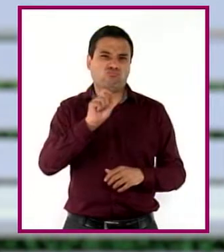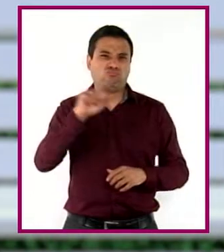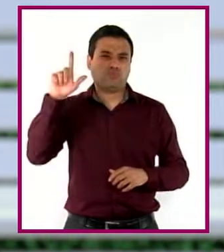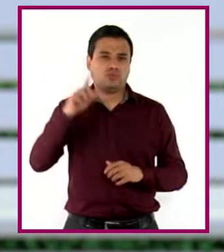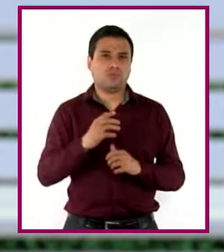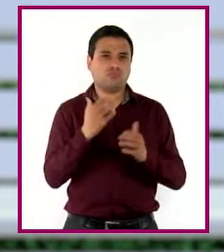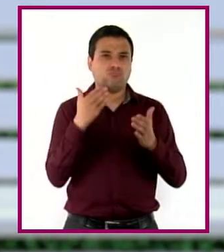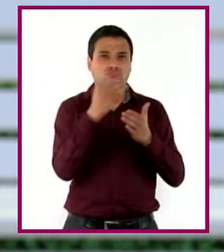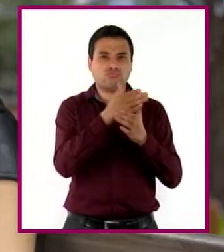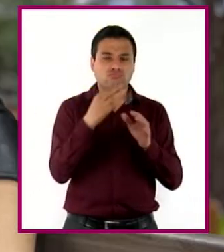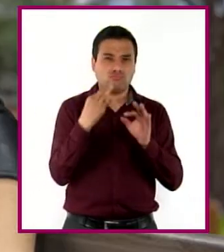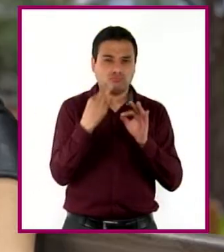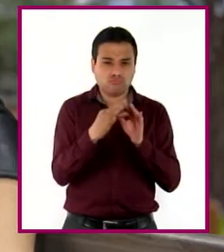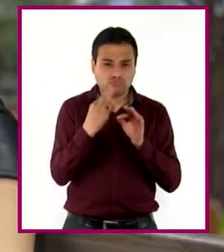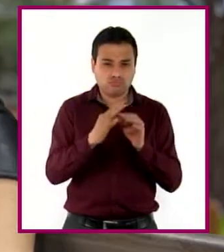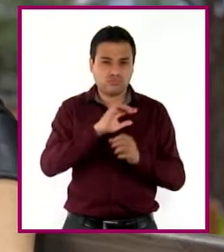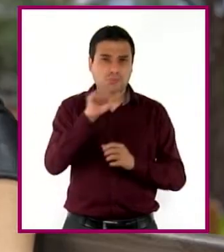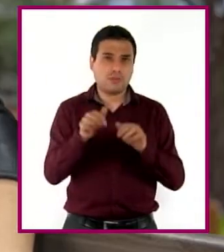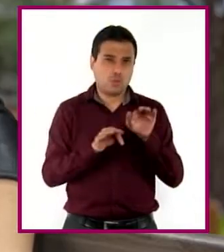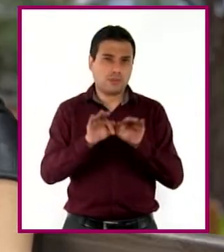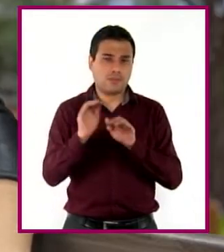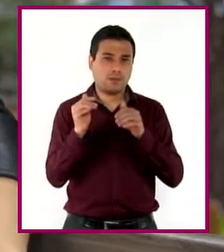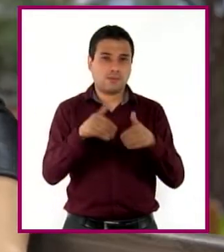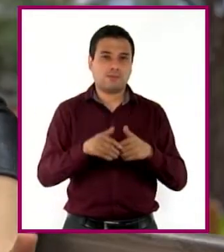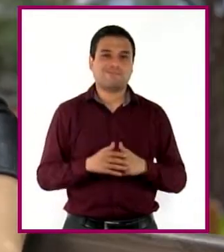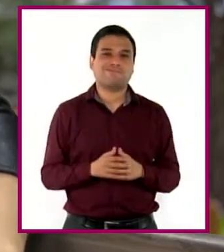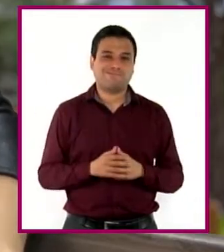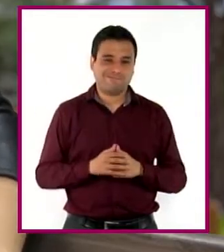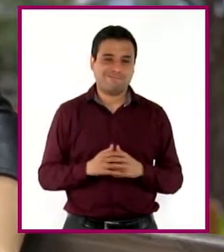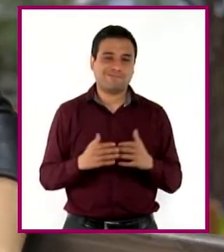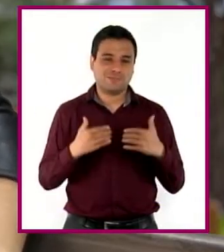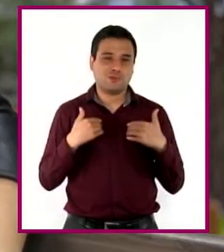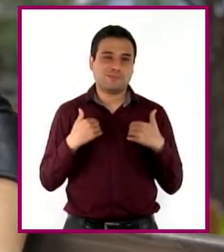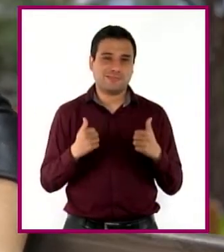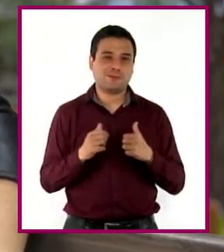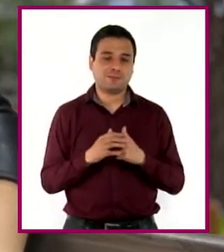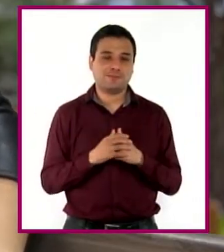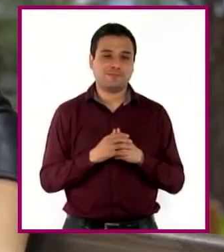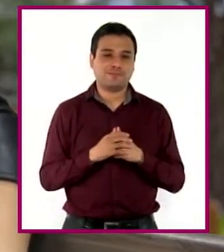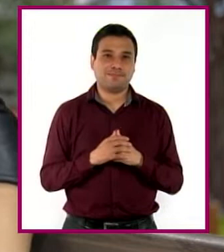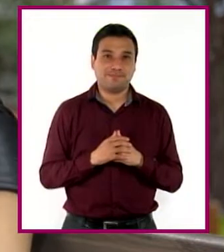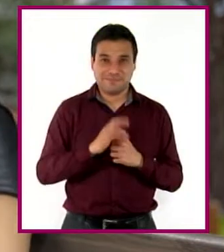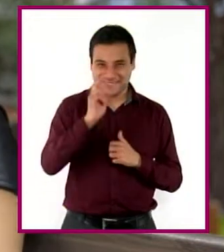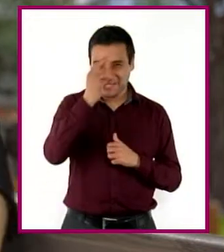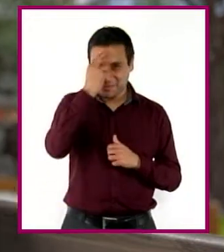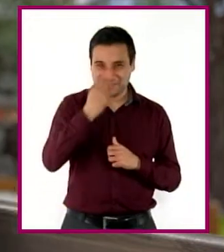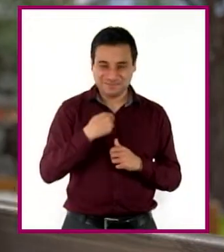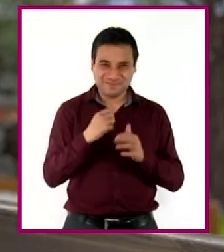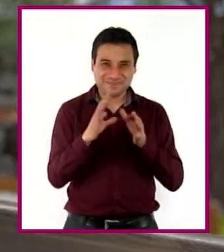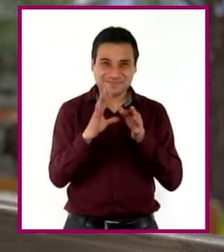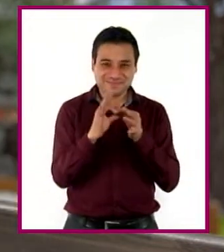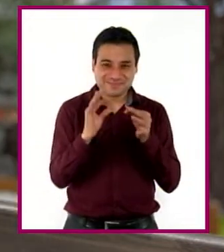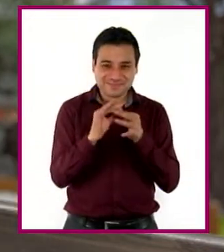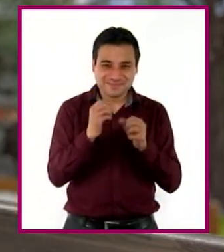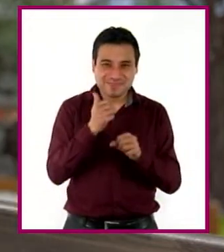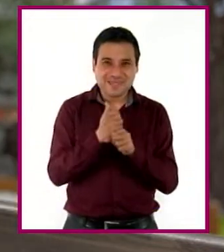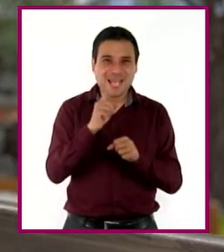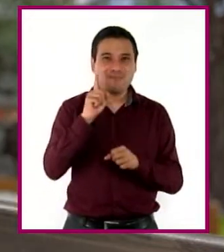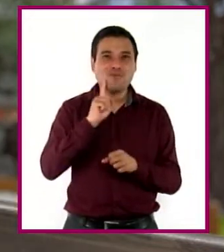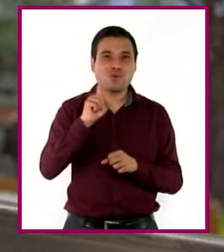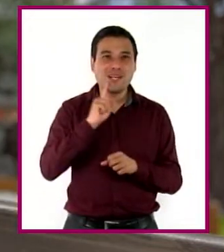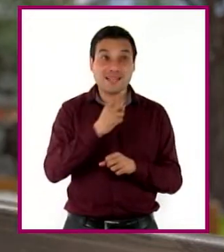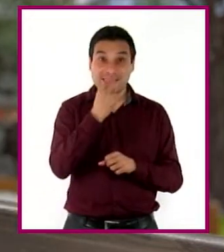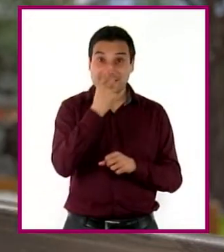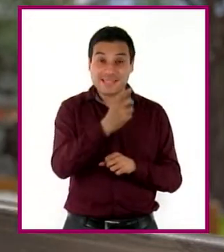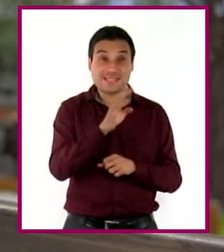nadie me va a dar trabajo. Sí, lo entiendo perfecto. ¿Te acuerdas que te conté de mi abuela que siempre le dice a mi mamá